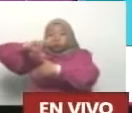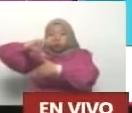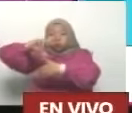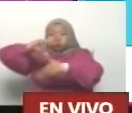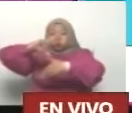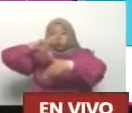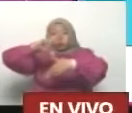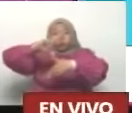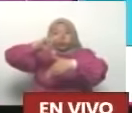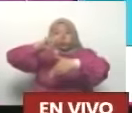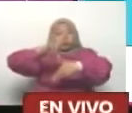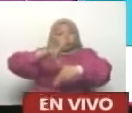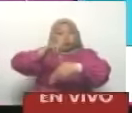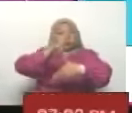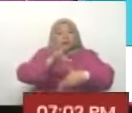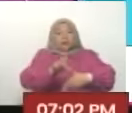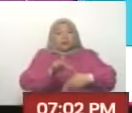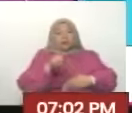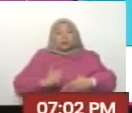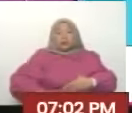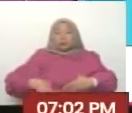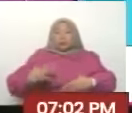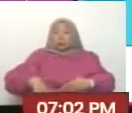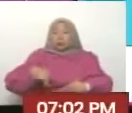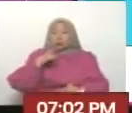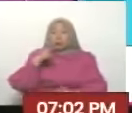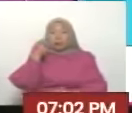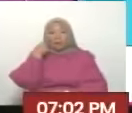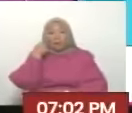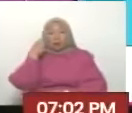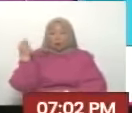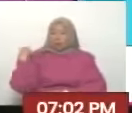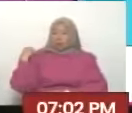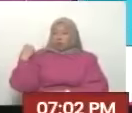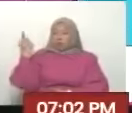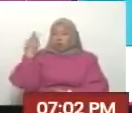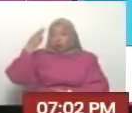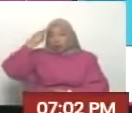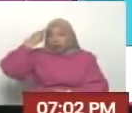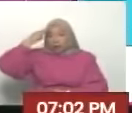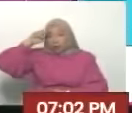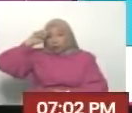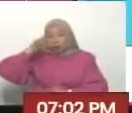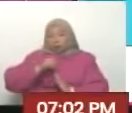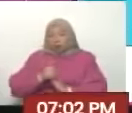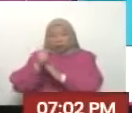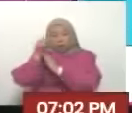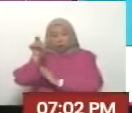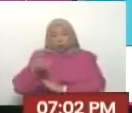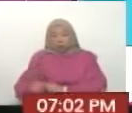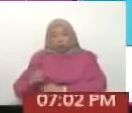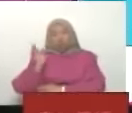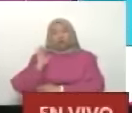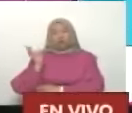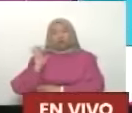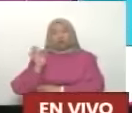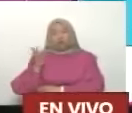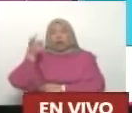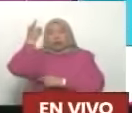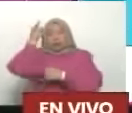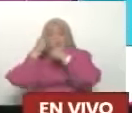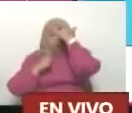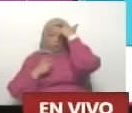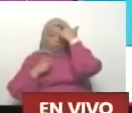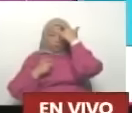que tomar con fuerza aquella alerta del comandante Fidel Castro ratificada por el comandante Hugo Chávez